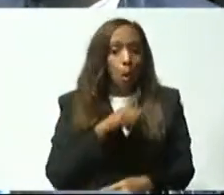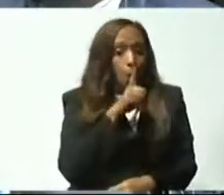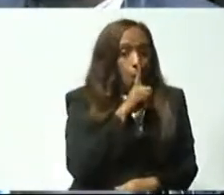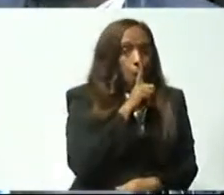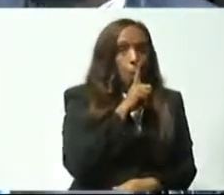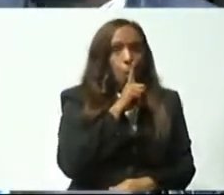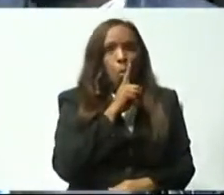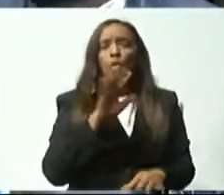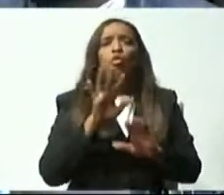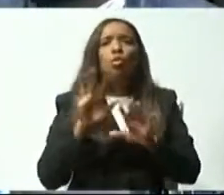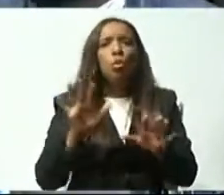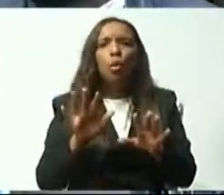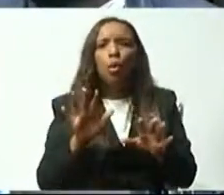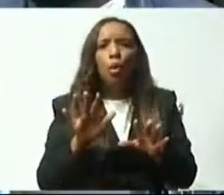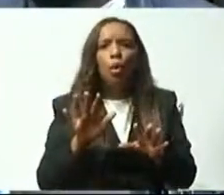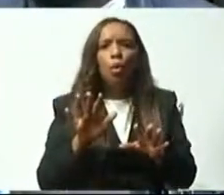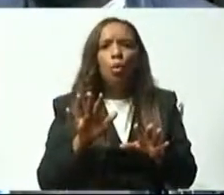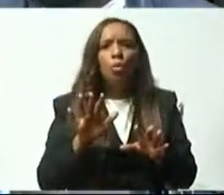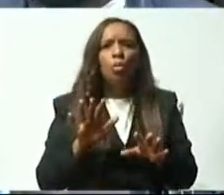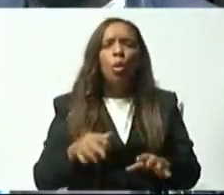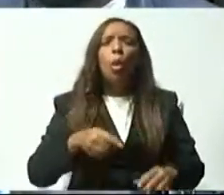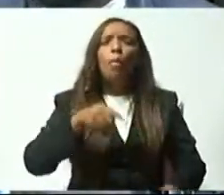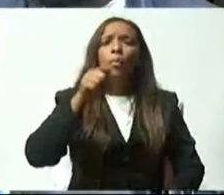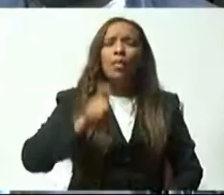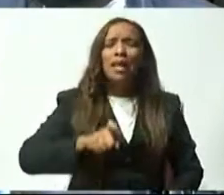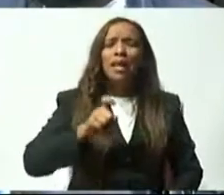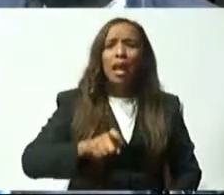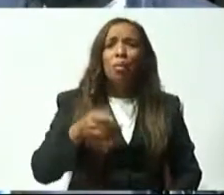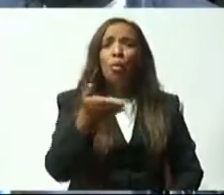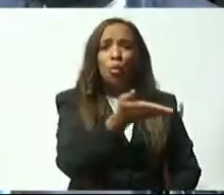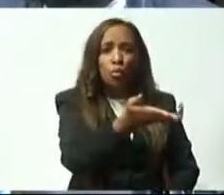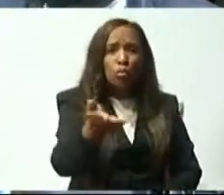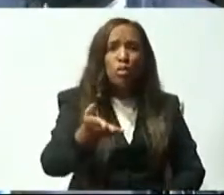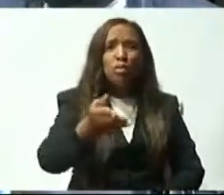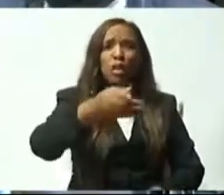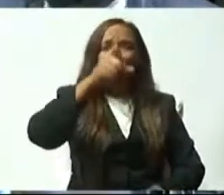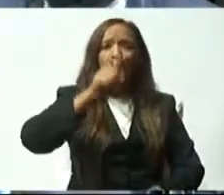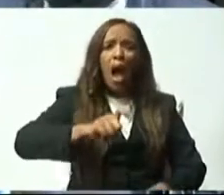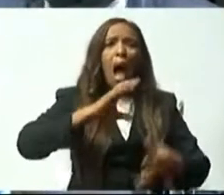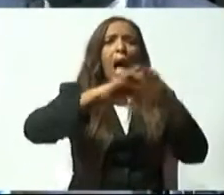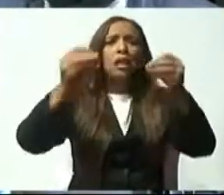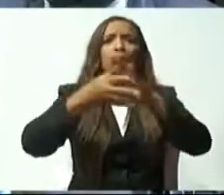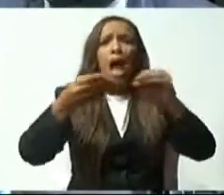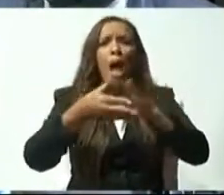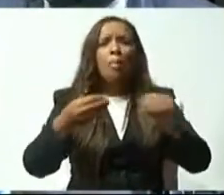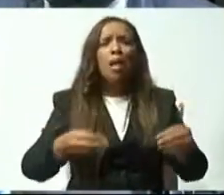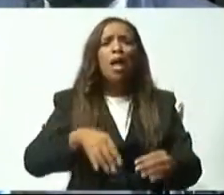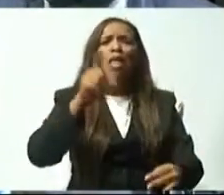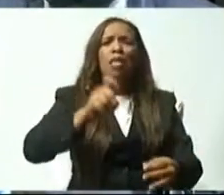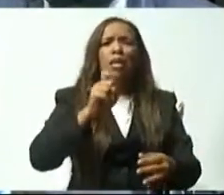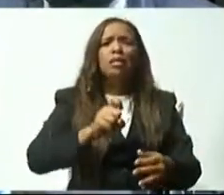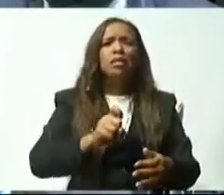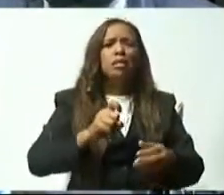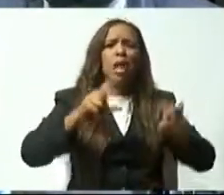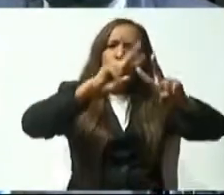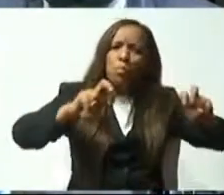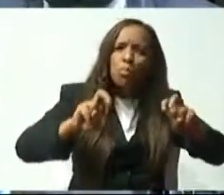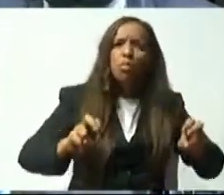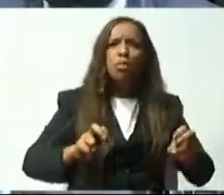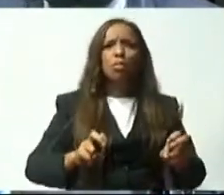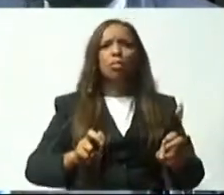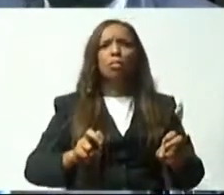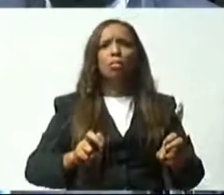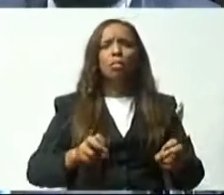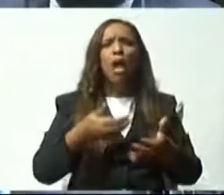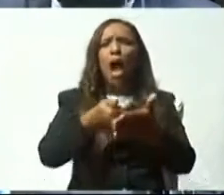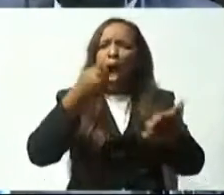menos, y que acuse, que acuse con responsabilidad, y con argumentos, con elementos probatorios, y que deben estar utilizando